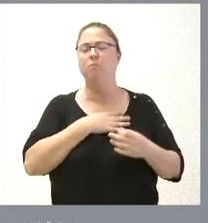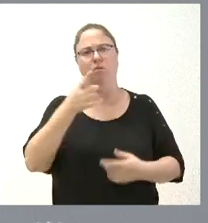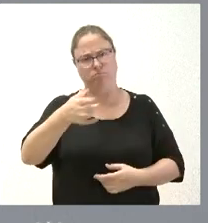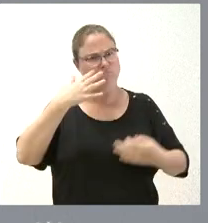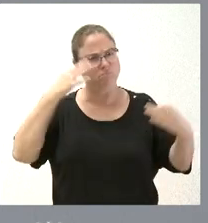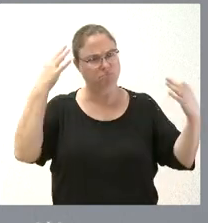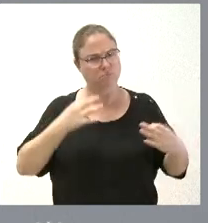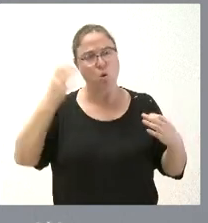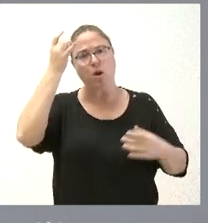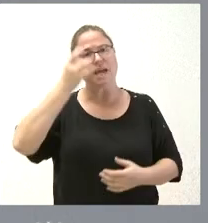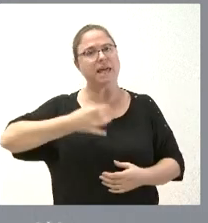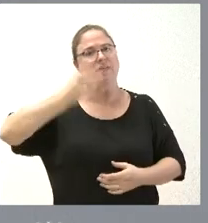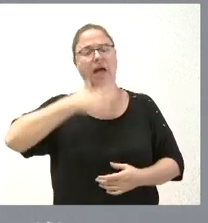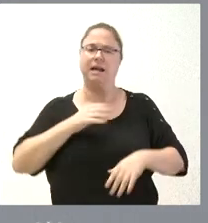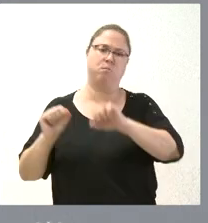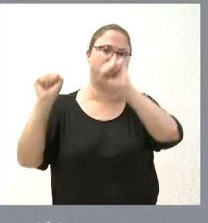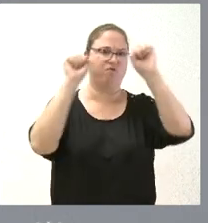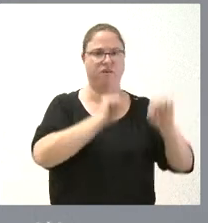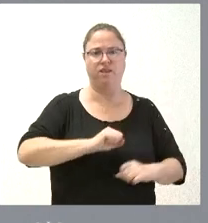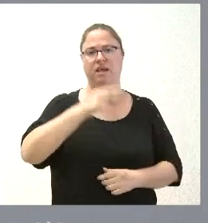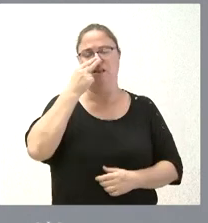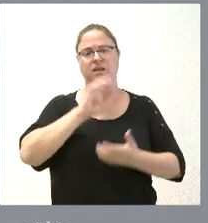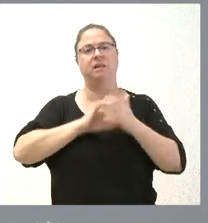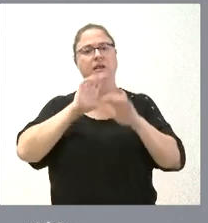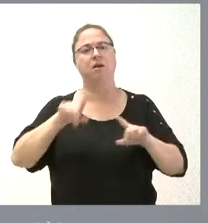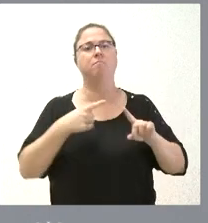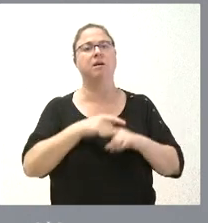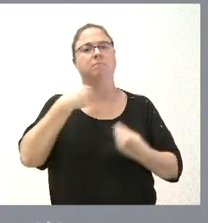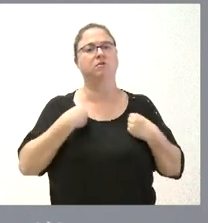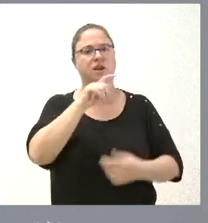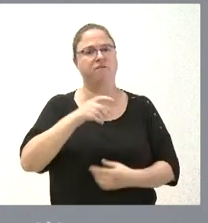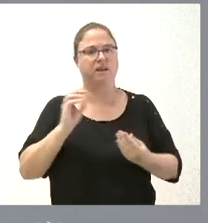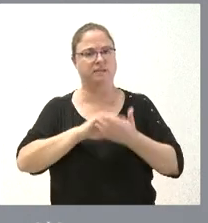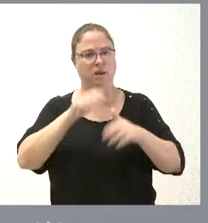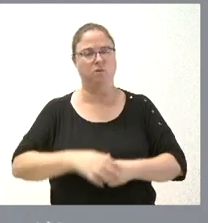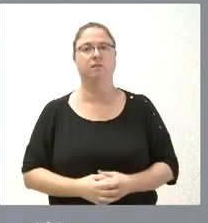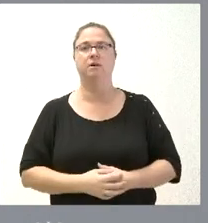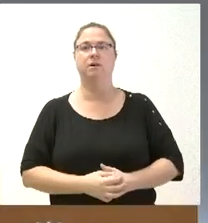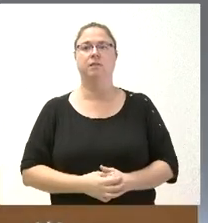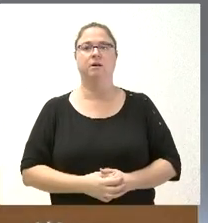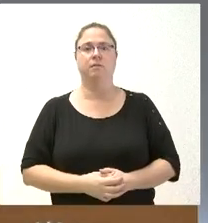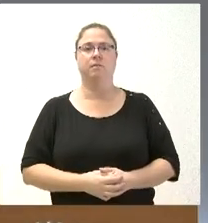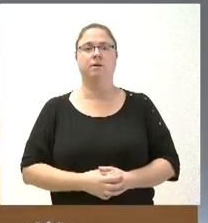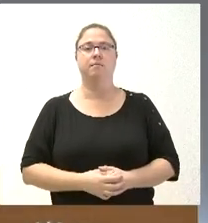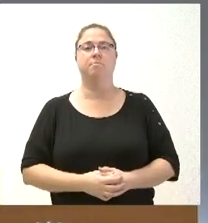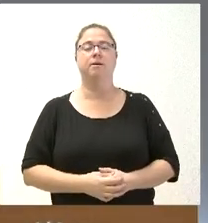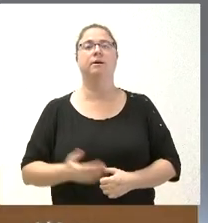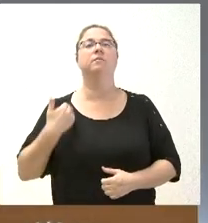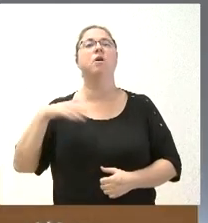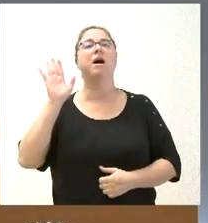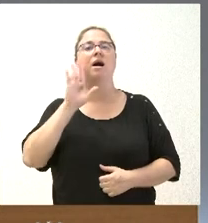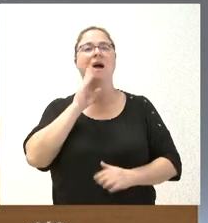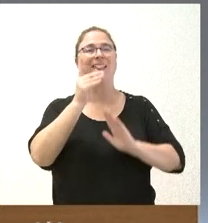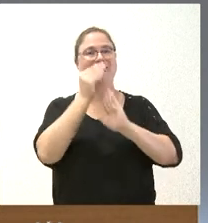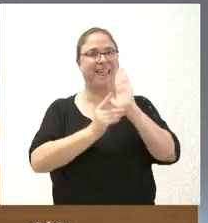seguridad de que nuestra idea, lógicamente, es defender los intereses de Castilla y León y de los ciudadanos de Castilla y León. Volviendo al decreto que han aprobado hoy de